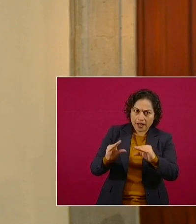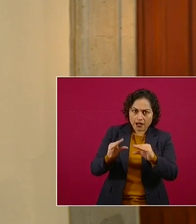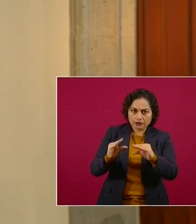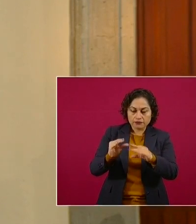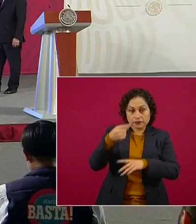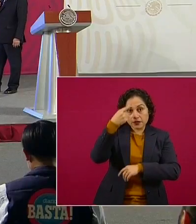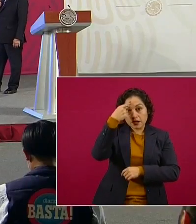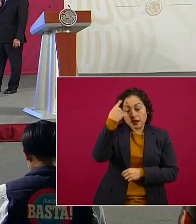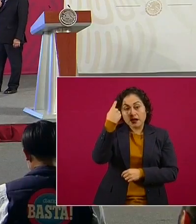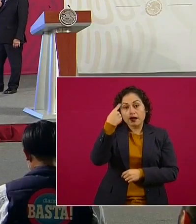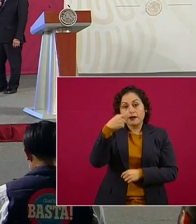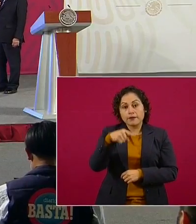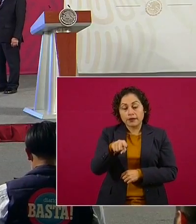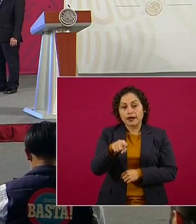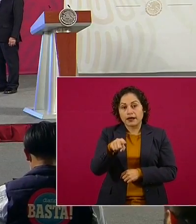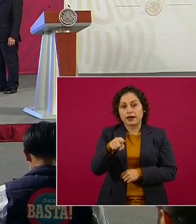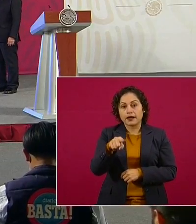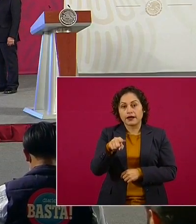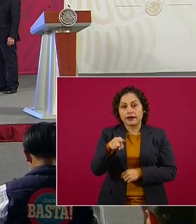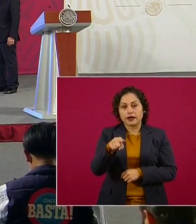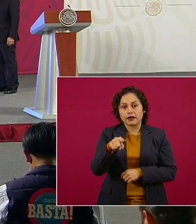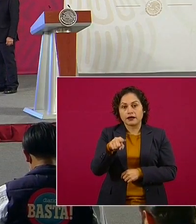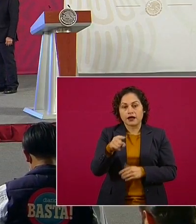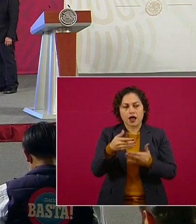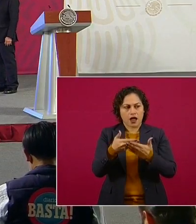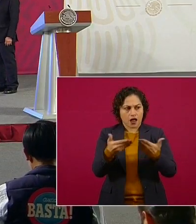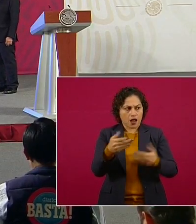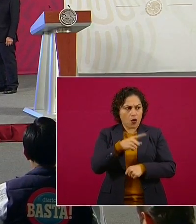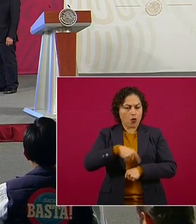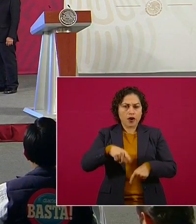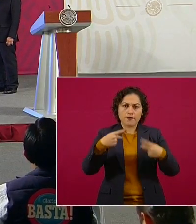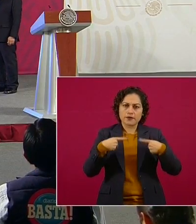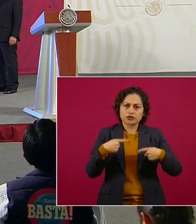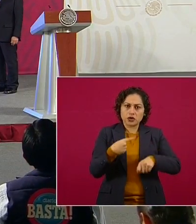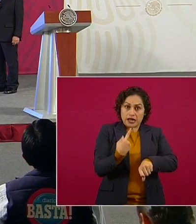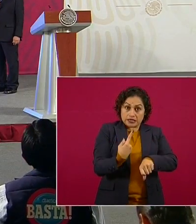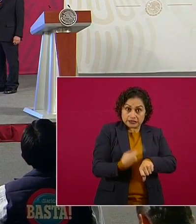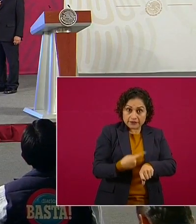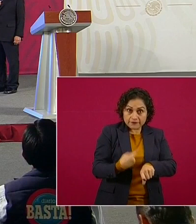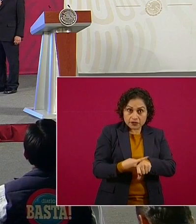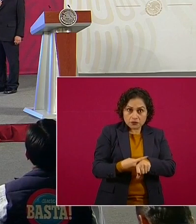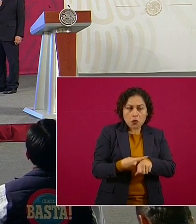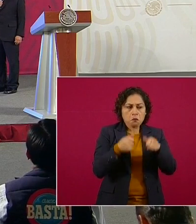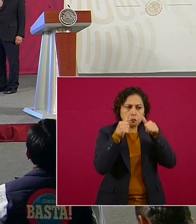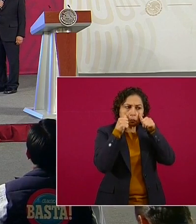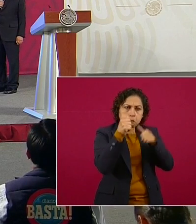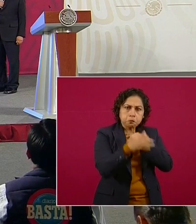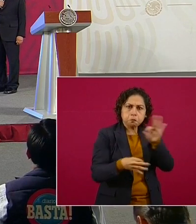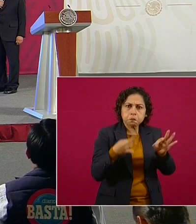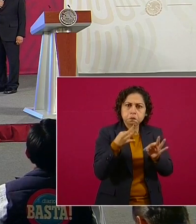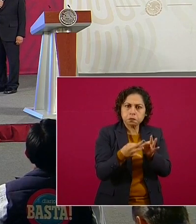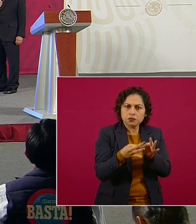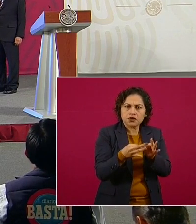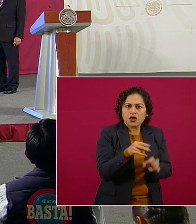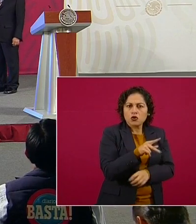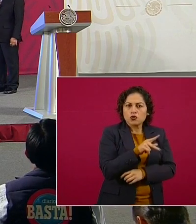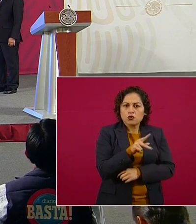se ha quedado sin atención. Y repito,